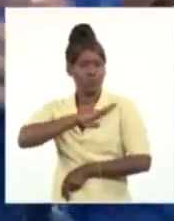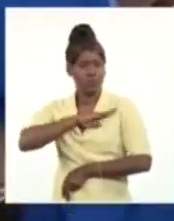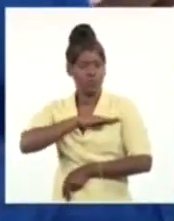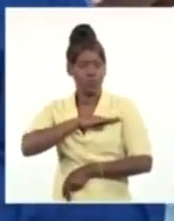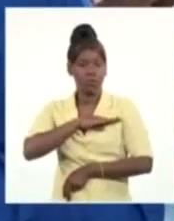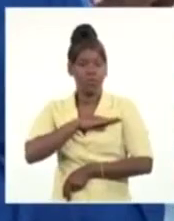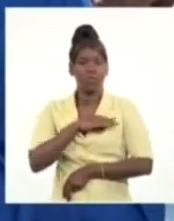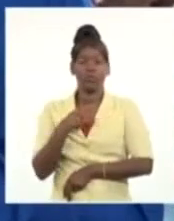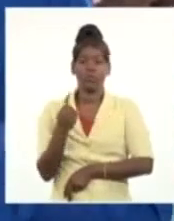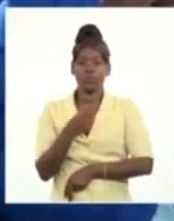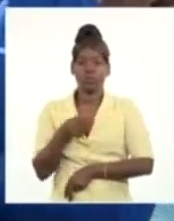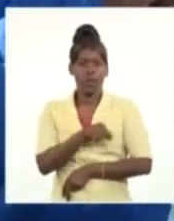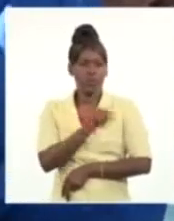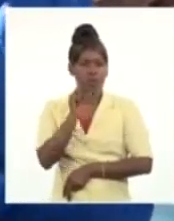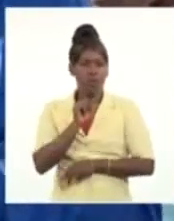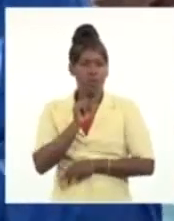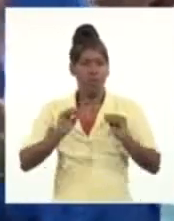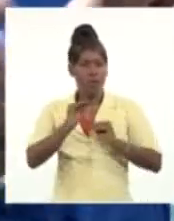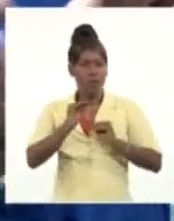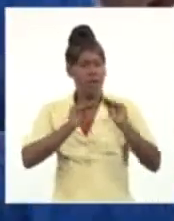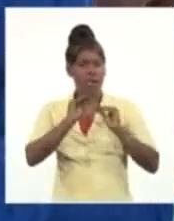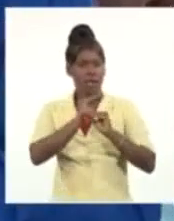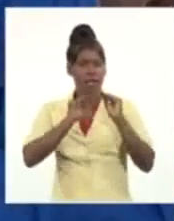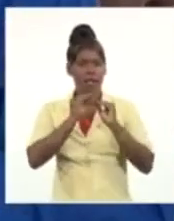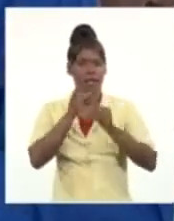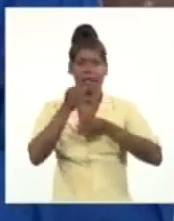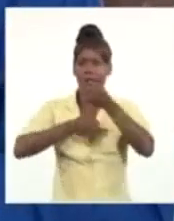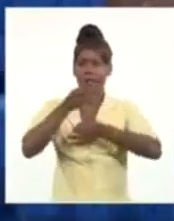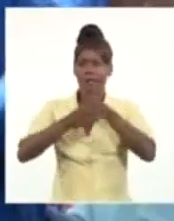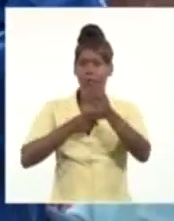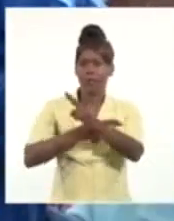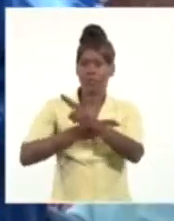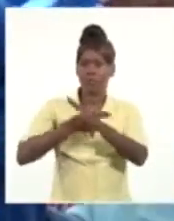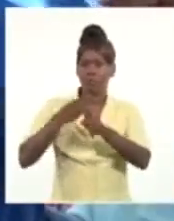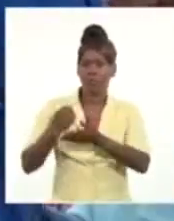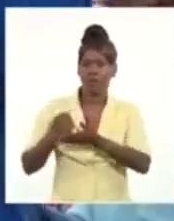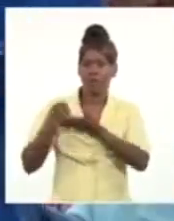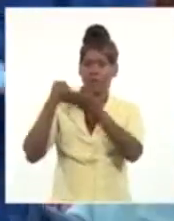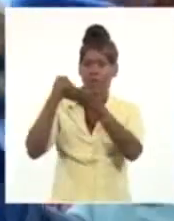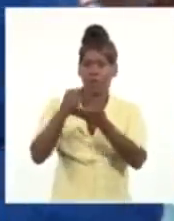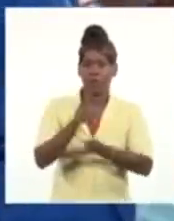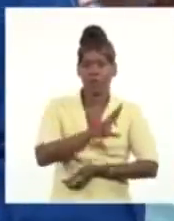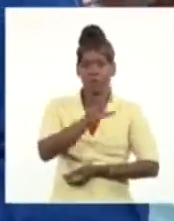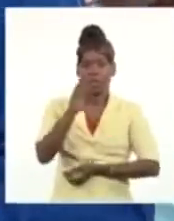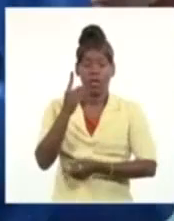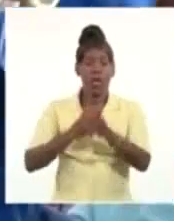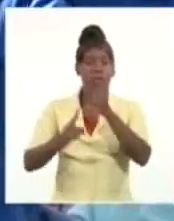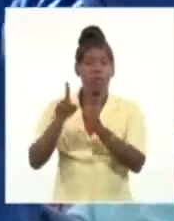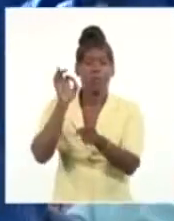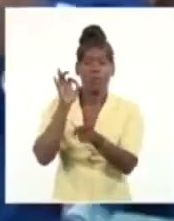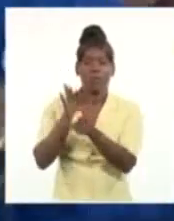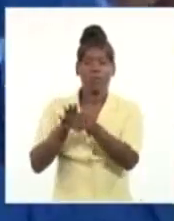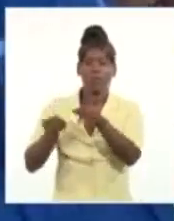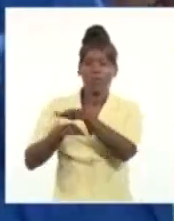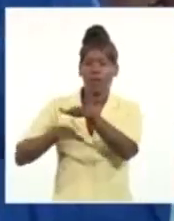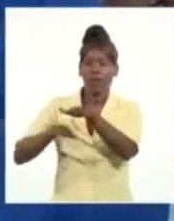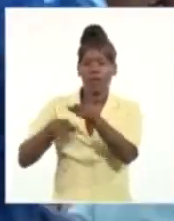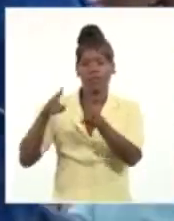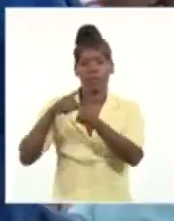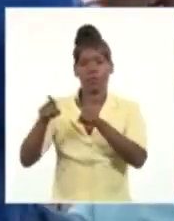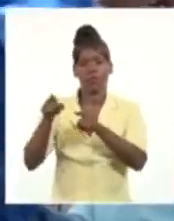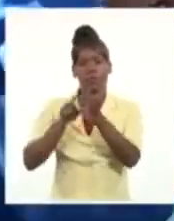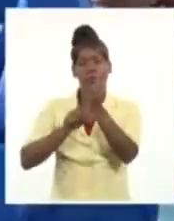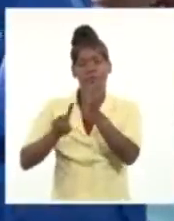trayectoria de vida, su trayectoria de apoyo en la revolución. Desde unos que vinieron desde Santiago, otros de Guantánamo,